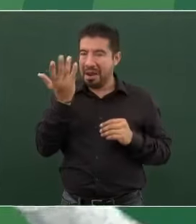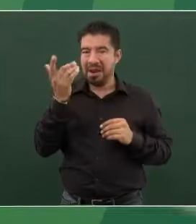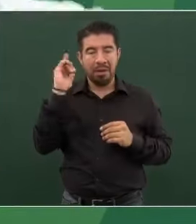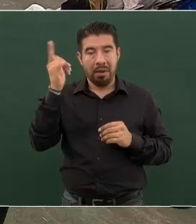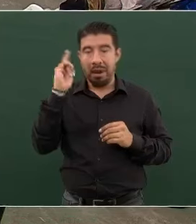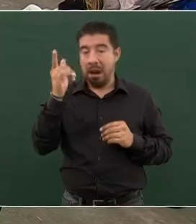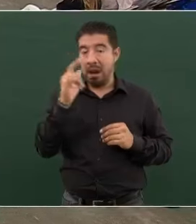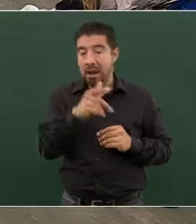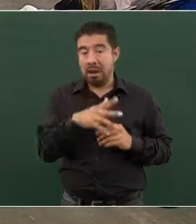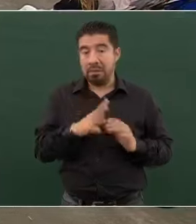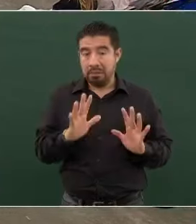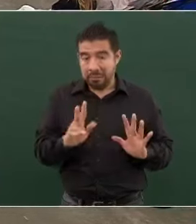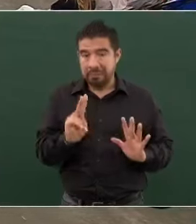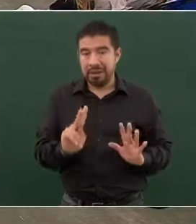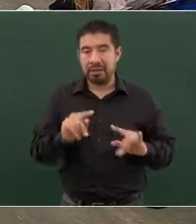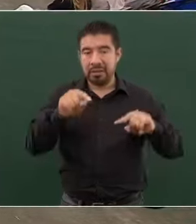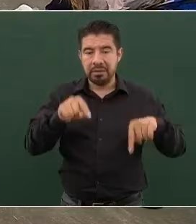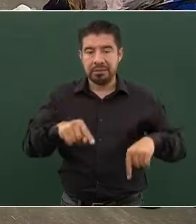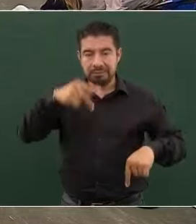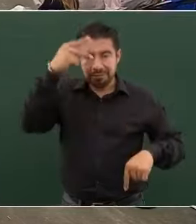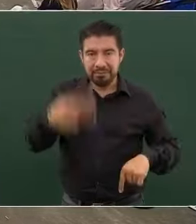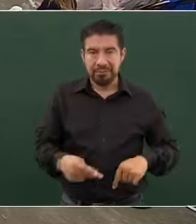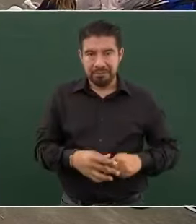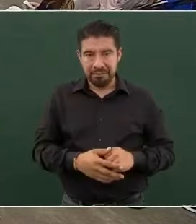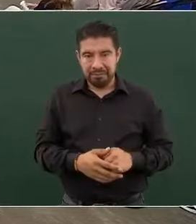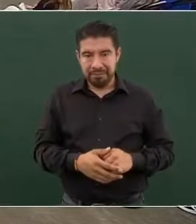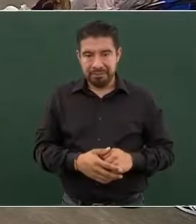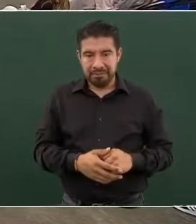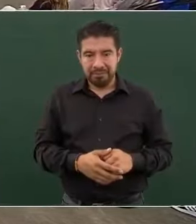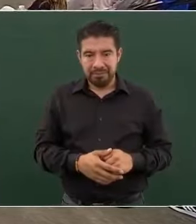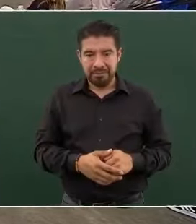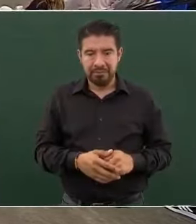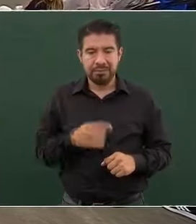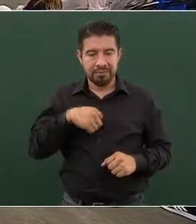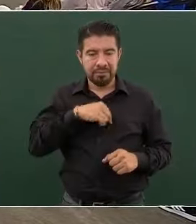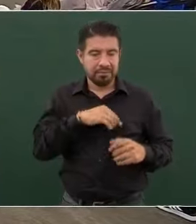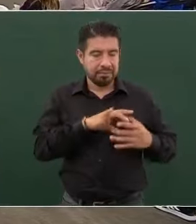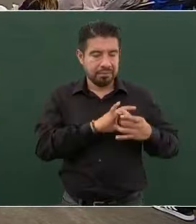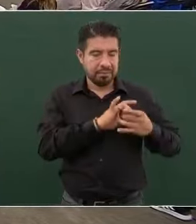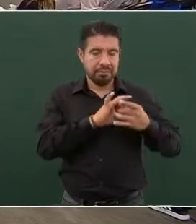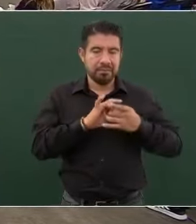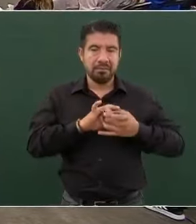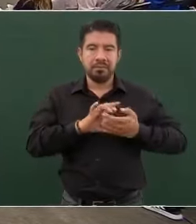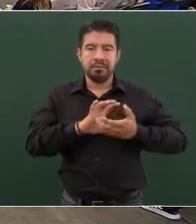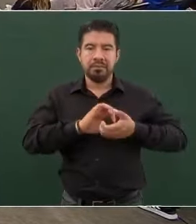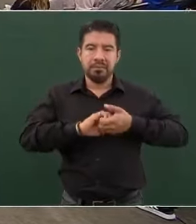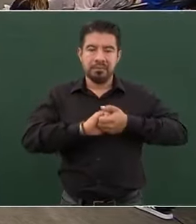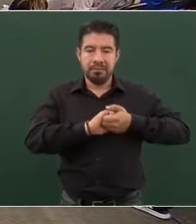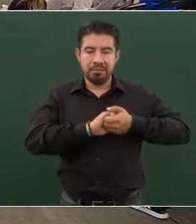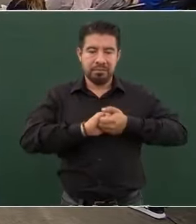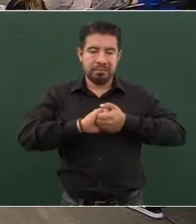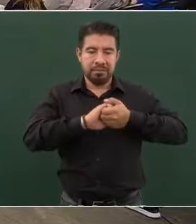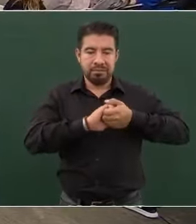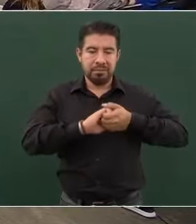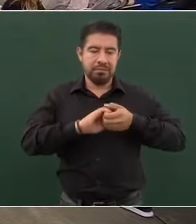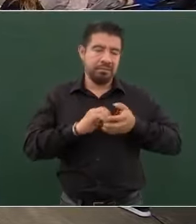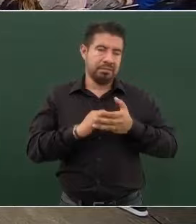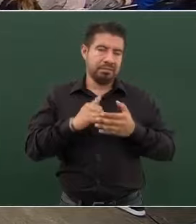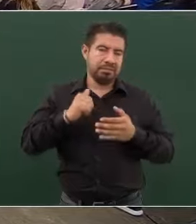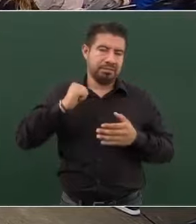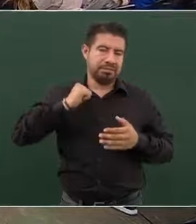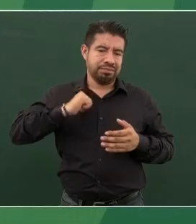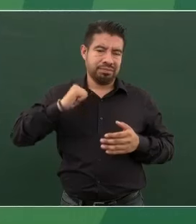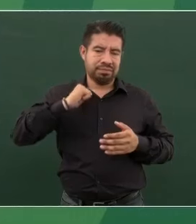entonces es cuestión de integrar toda esta región, la antigua nación